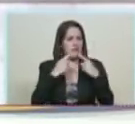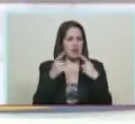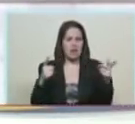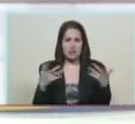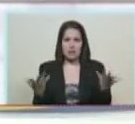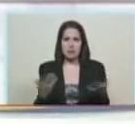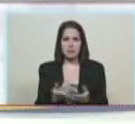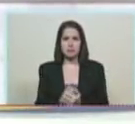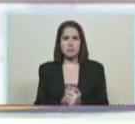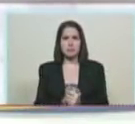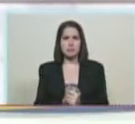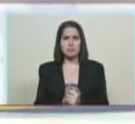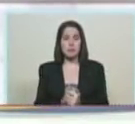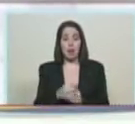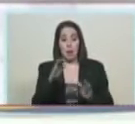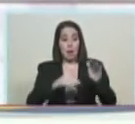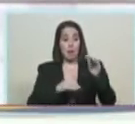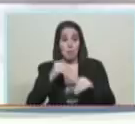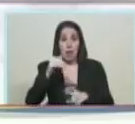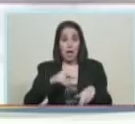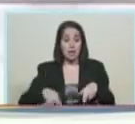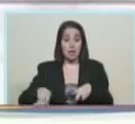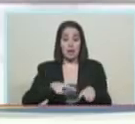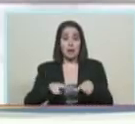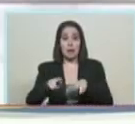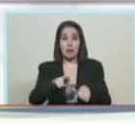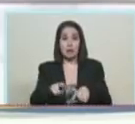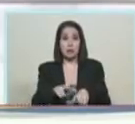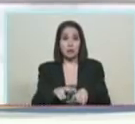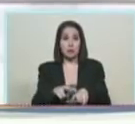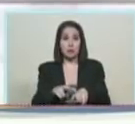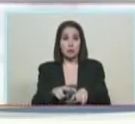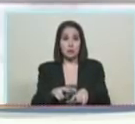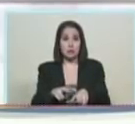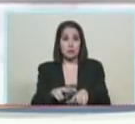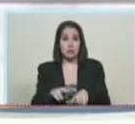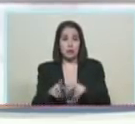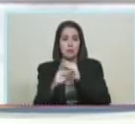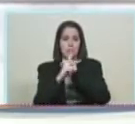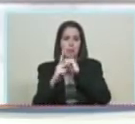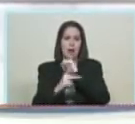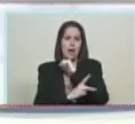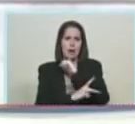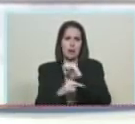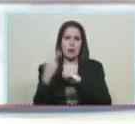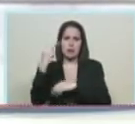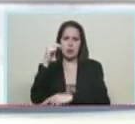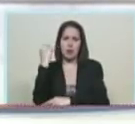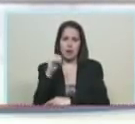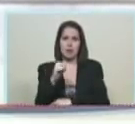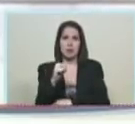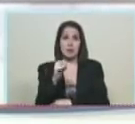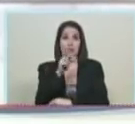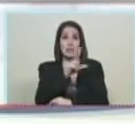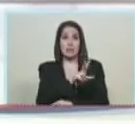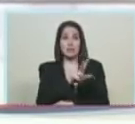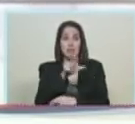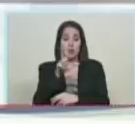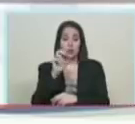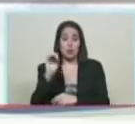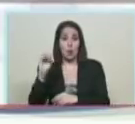signos, en playas, ríos, balnearios y parques nacionales. 300